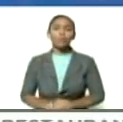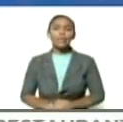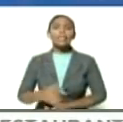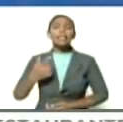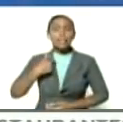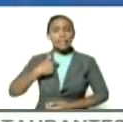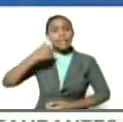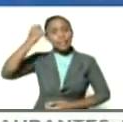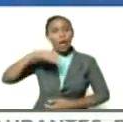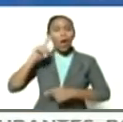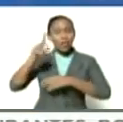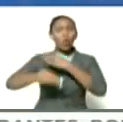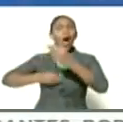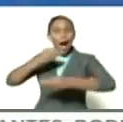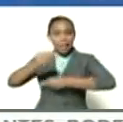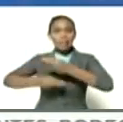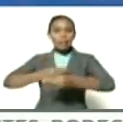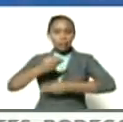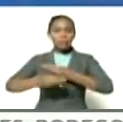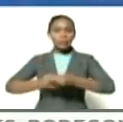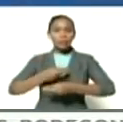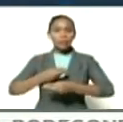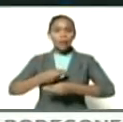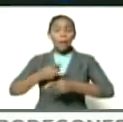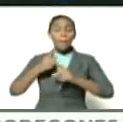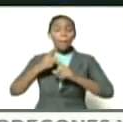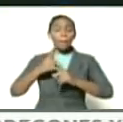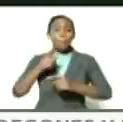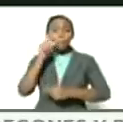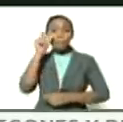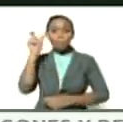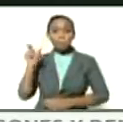creo que eso marca Pedro Lander